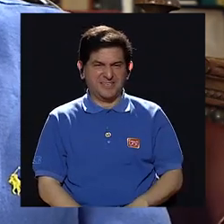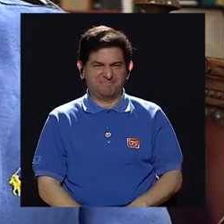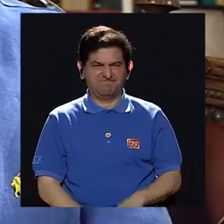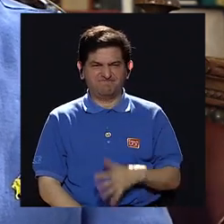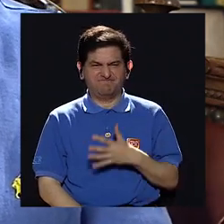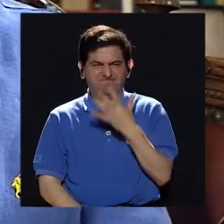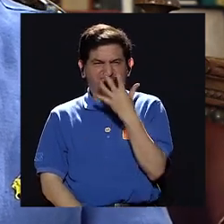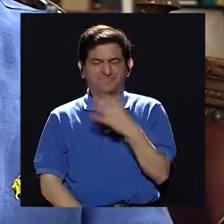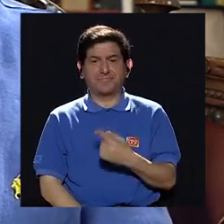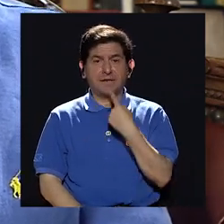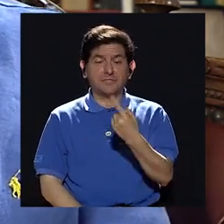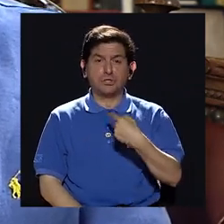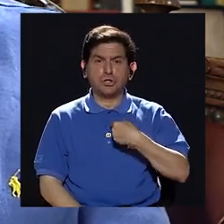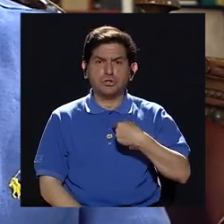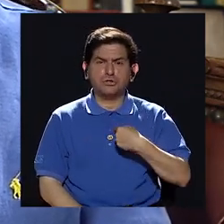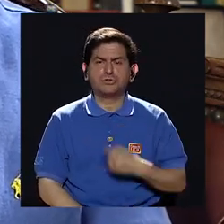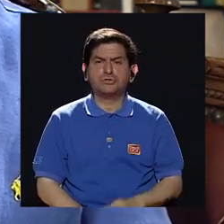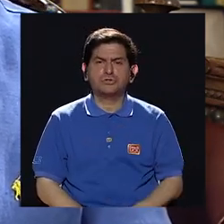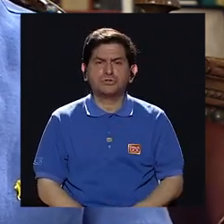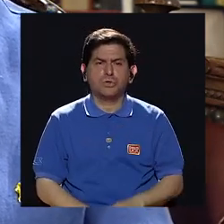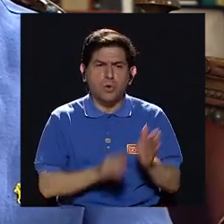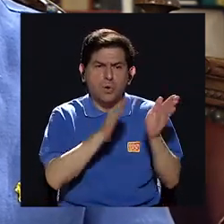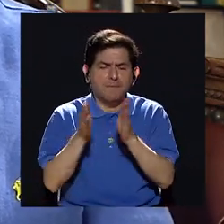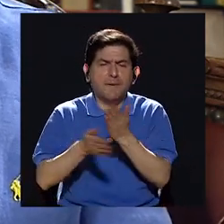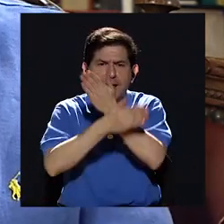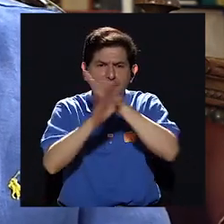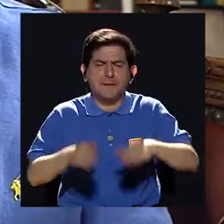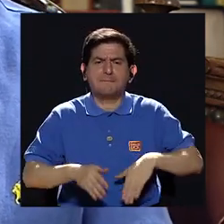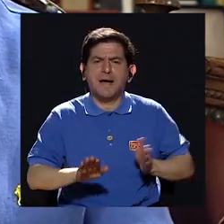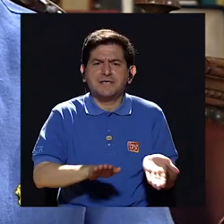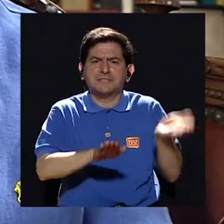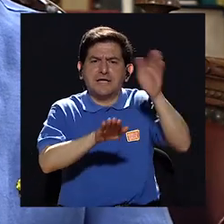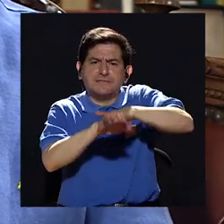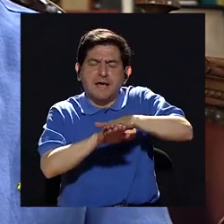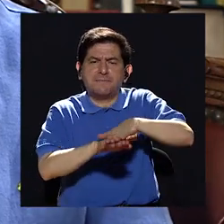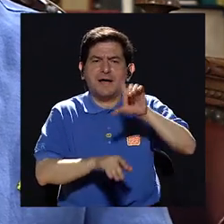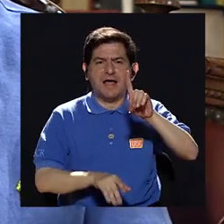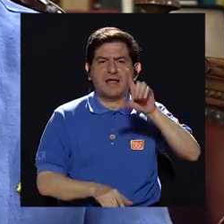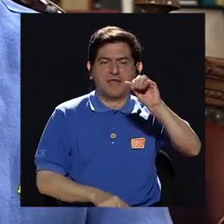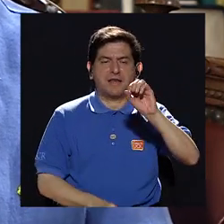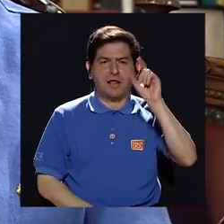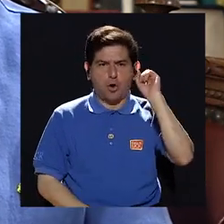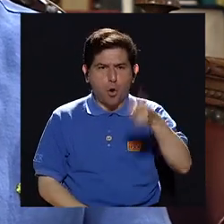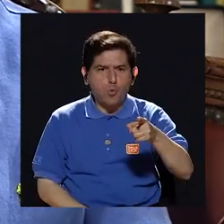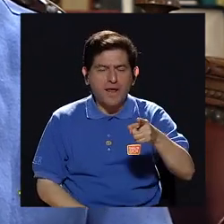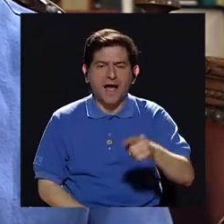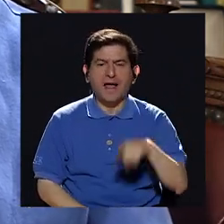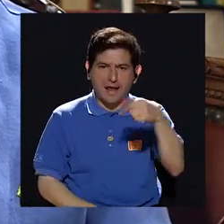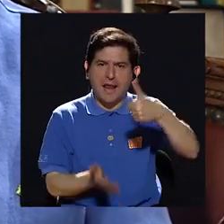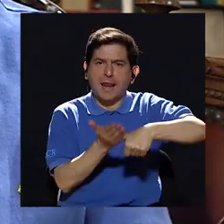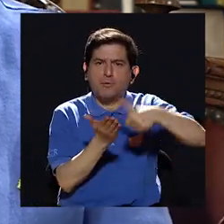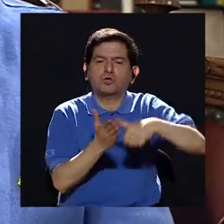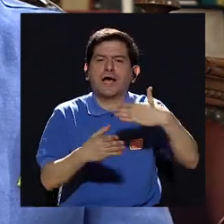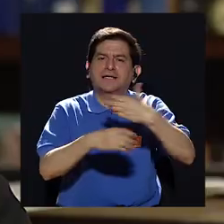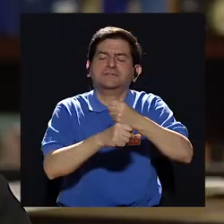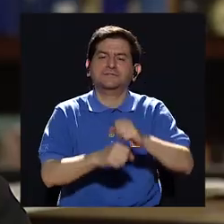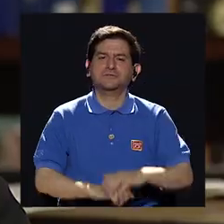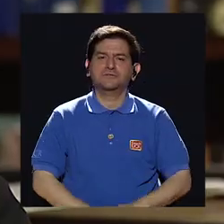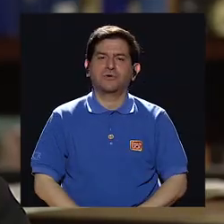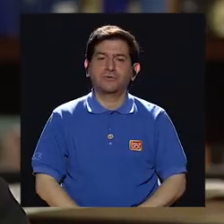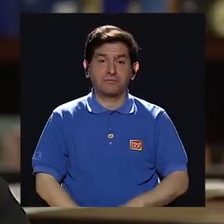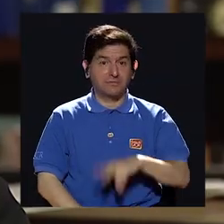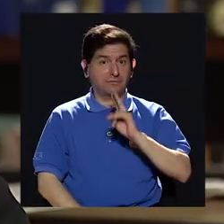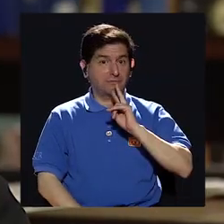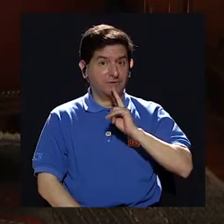mucho porque decía que yo le había metido en el plan de paz una trampa a Daniel obligándolo a hacer elecciones porque